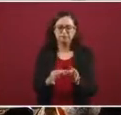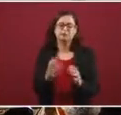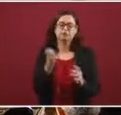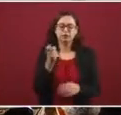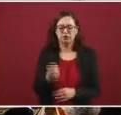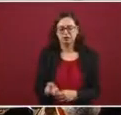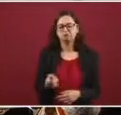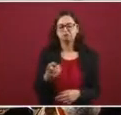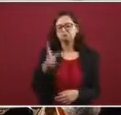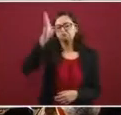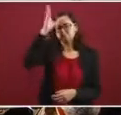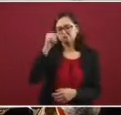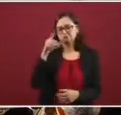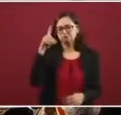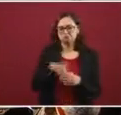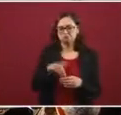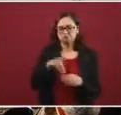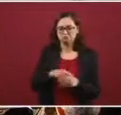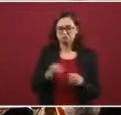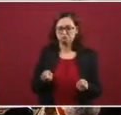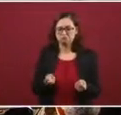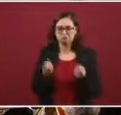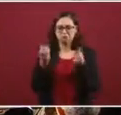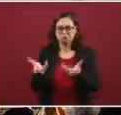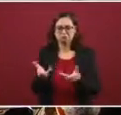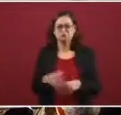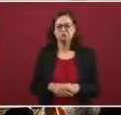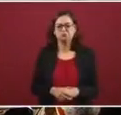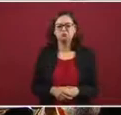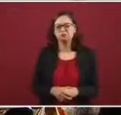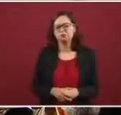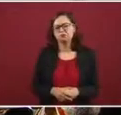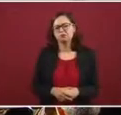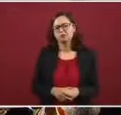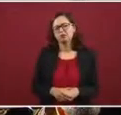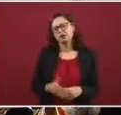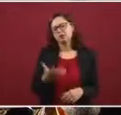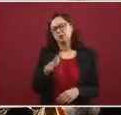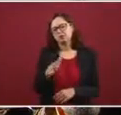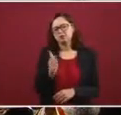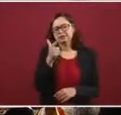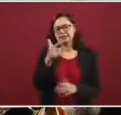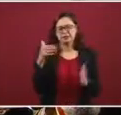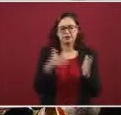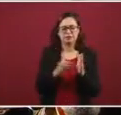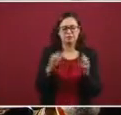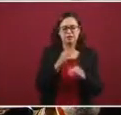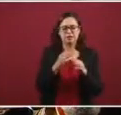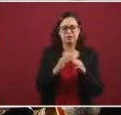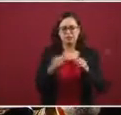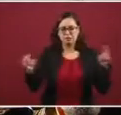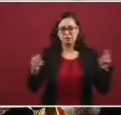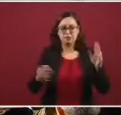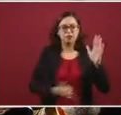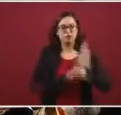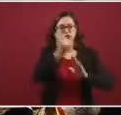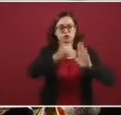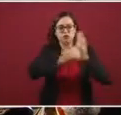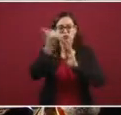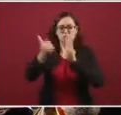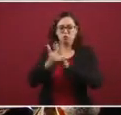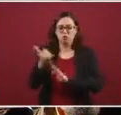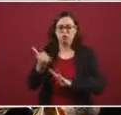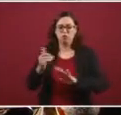realizando la donación. Tiene alrededor de siete mil metros en construcción, son dos mil, son veinte mil